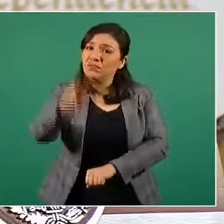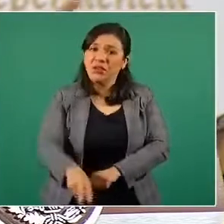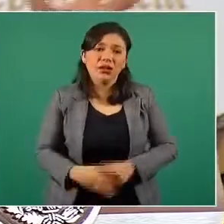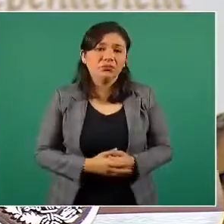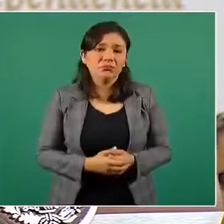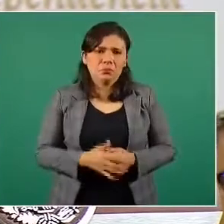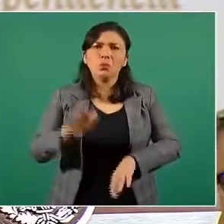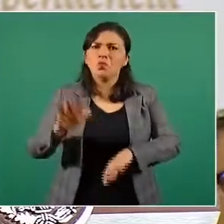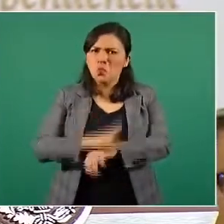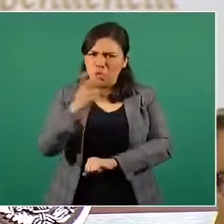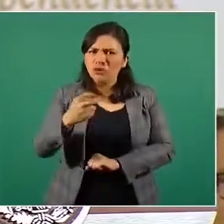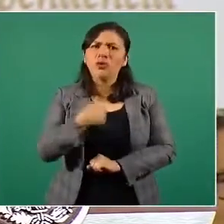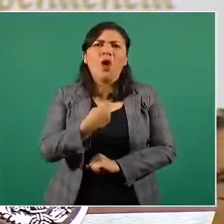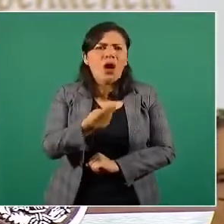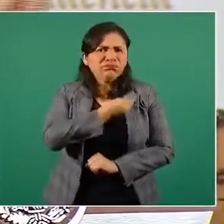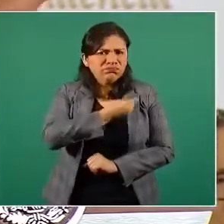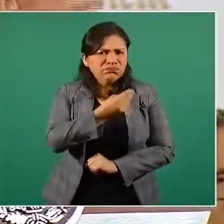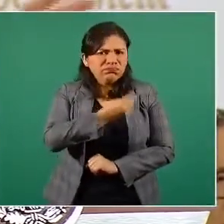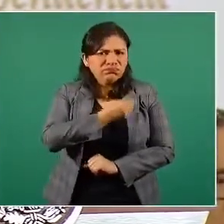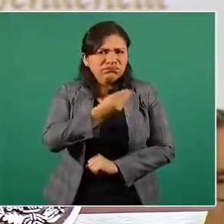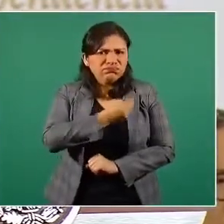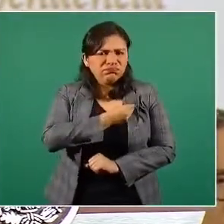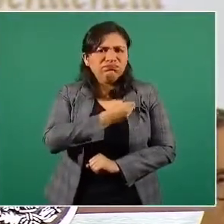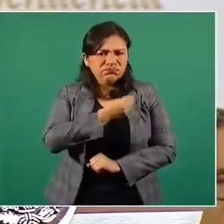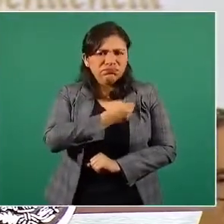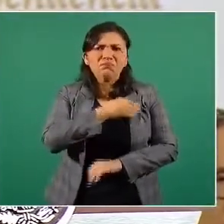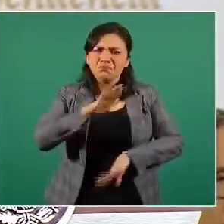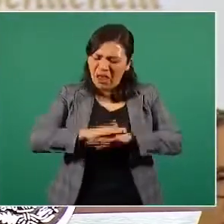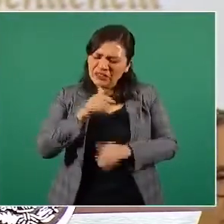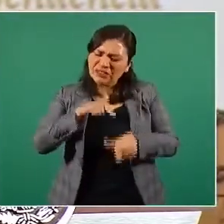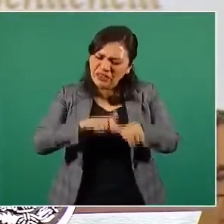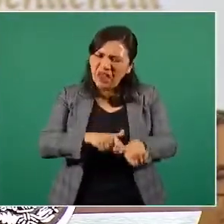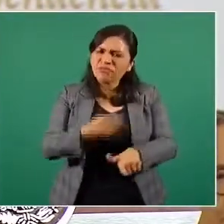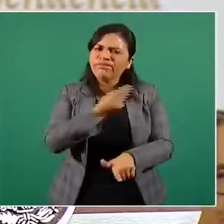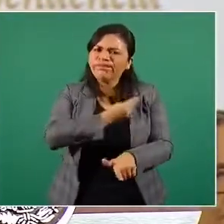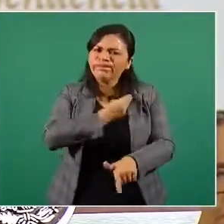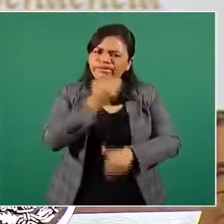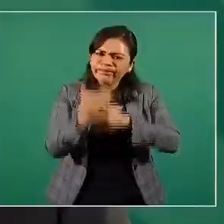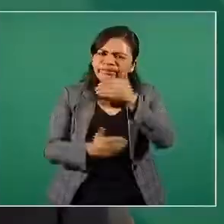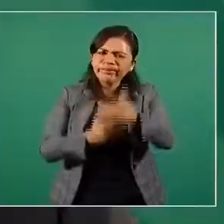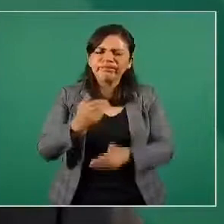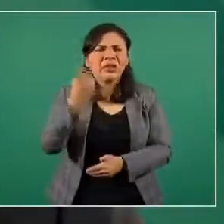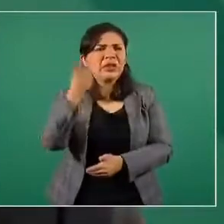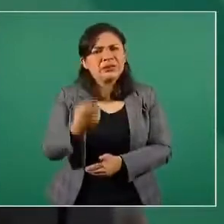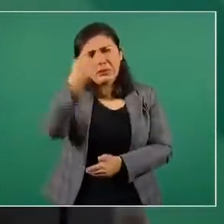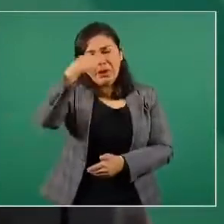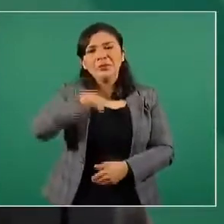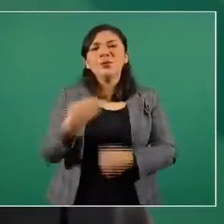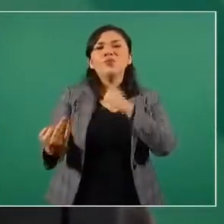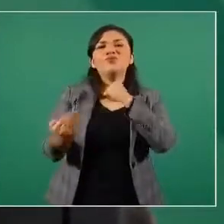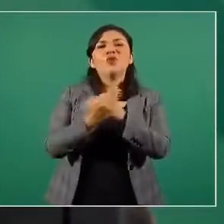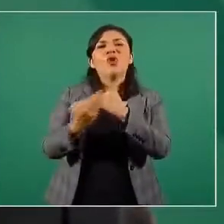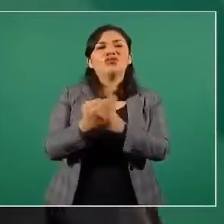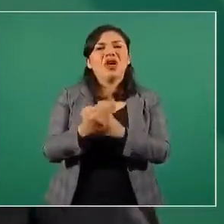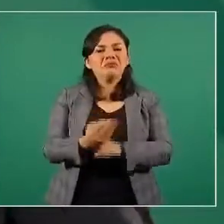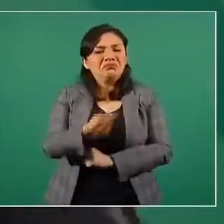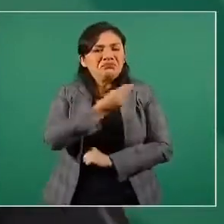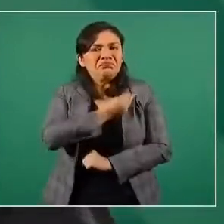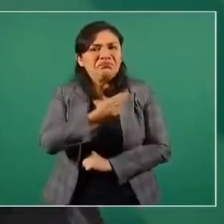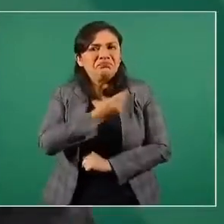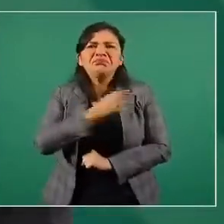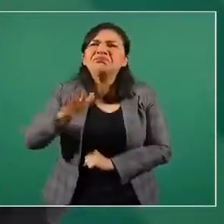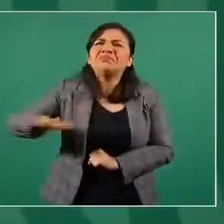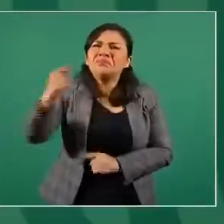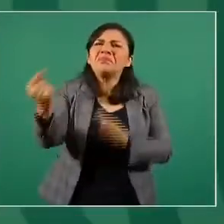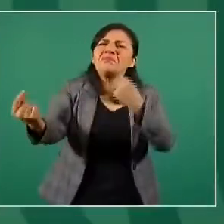Por eso hemos resistido y vamos a seguir resistiendo. Eso es nuestro escudo protector frente a